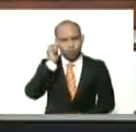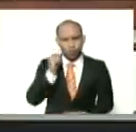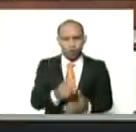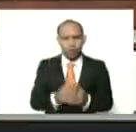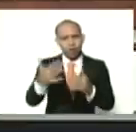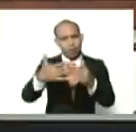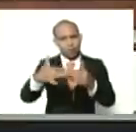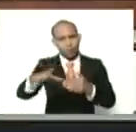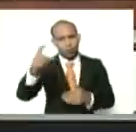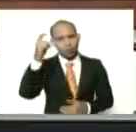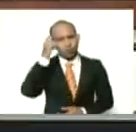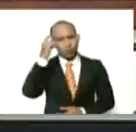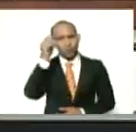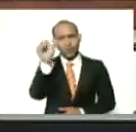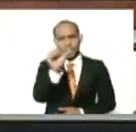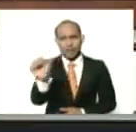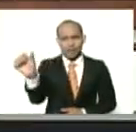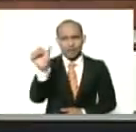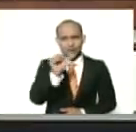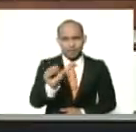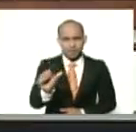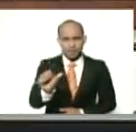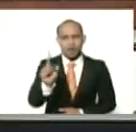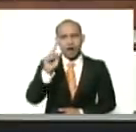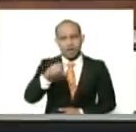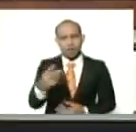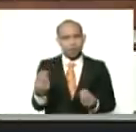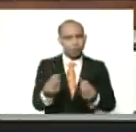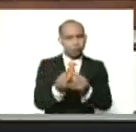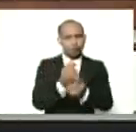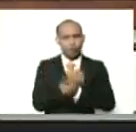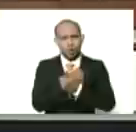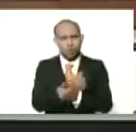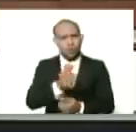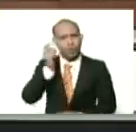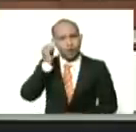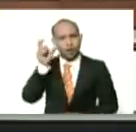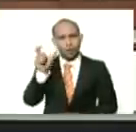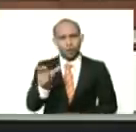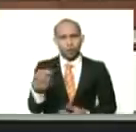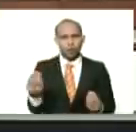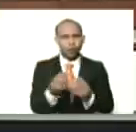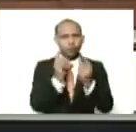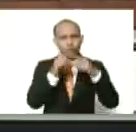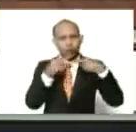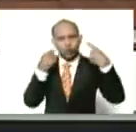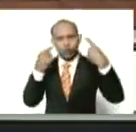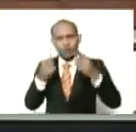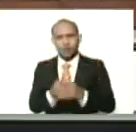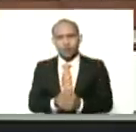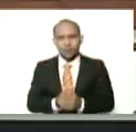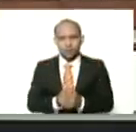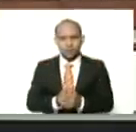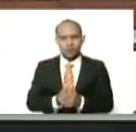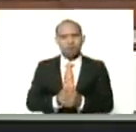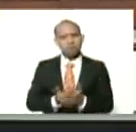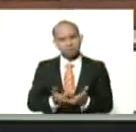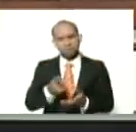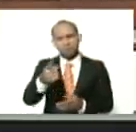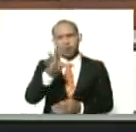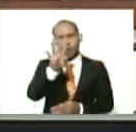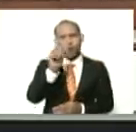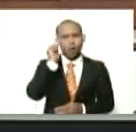próximos días, y semanas, iremos, con el amor, de la mujer, con su sonrisa, a llevar, a estas cuatro